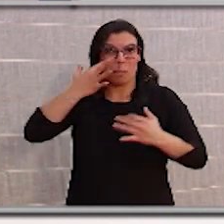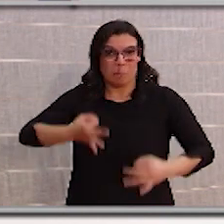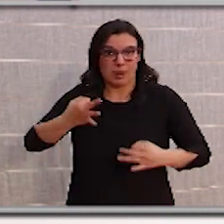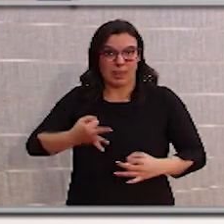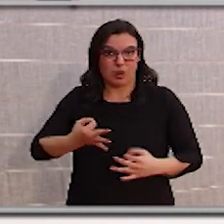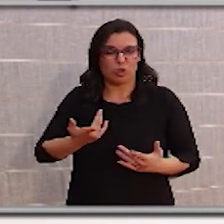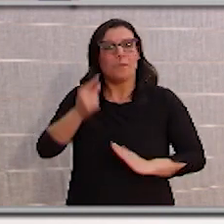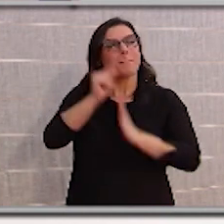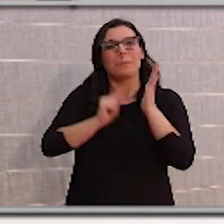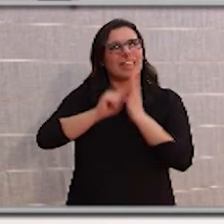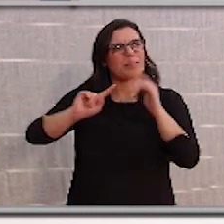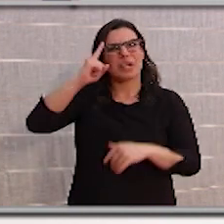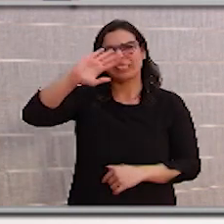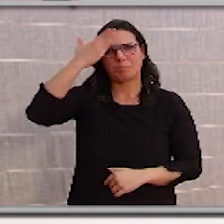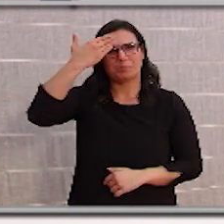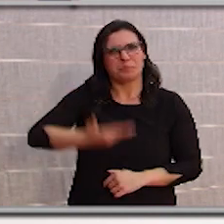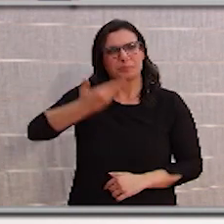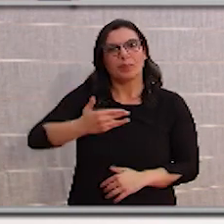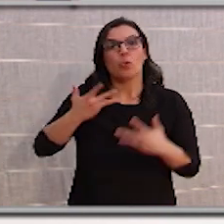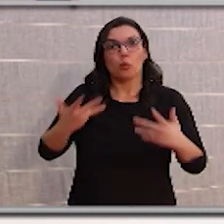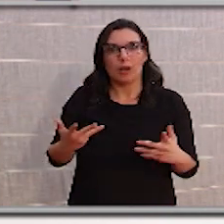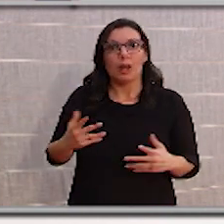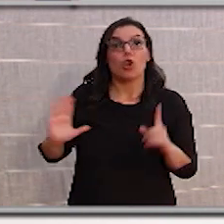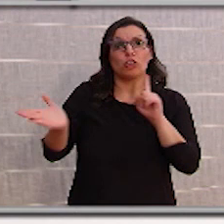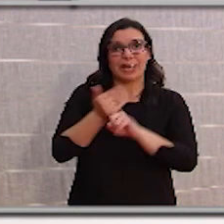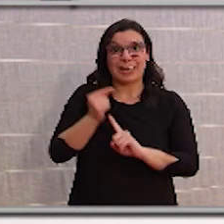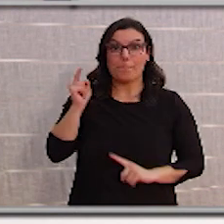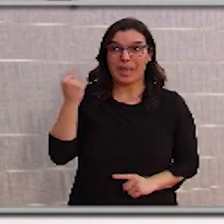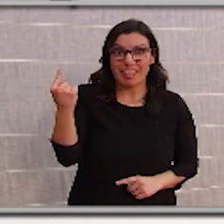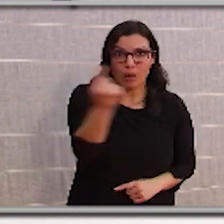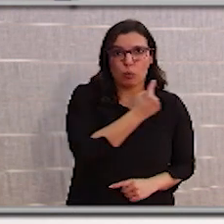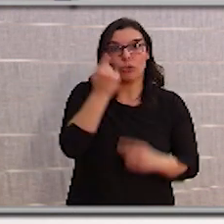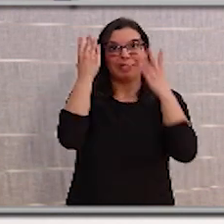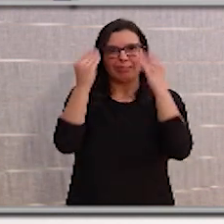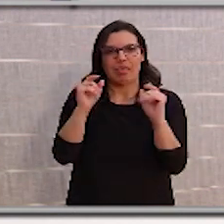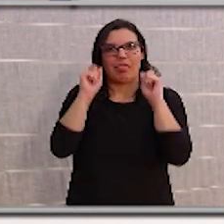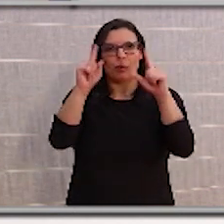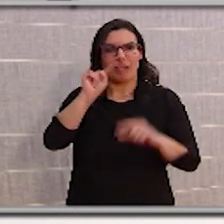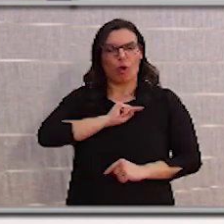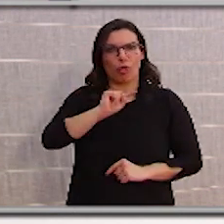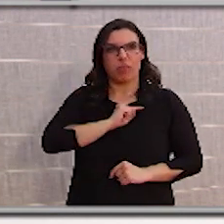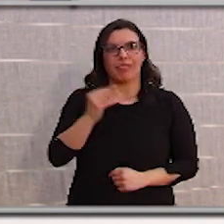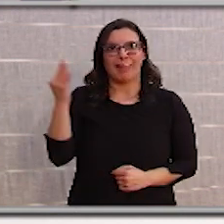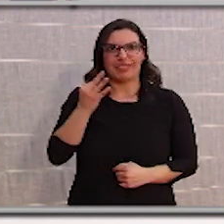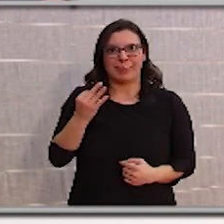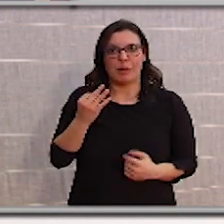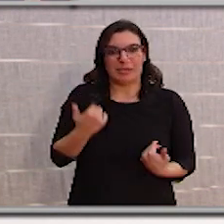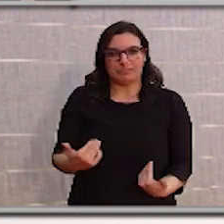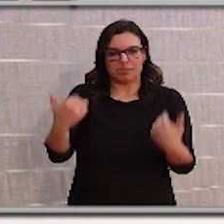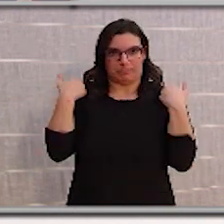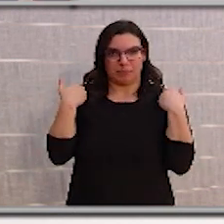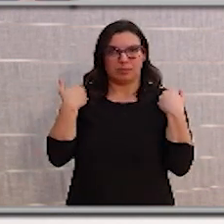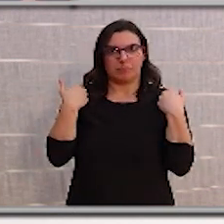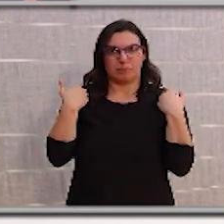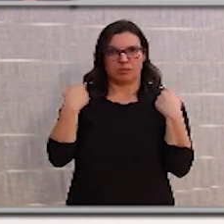medida fundamental. La medida fundamental, insisto, es conseguir que la gente entienda que es la cuarentena